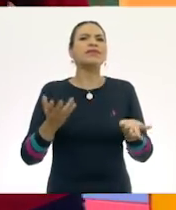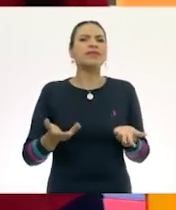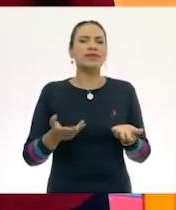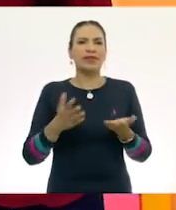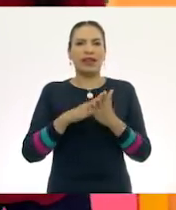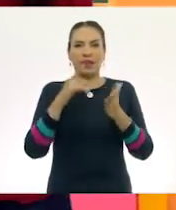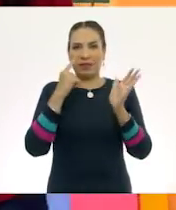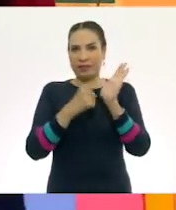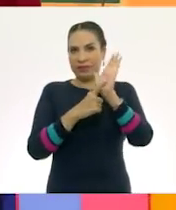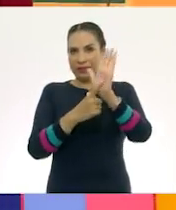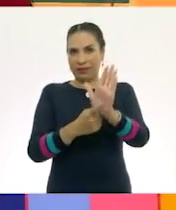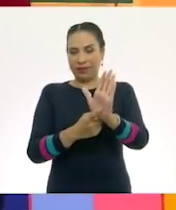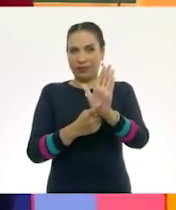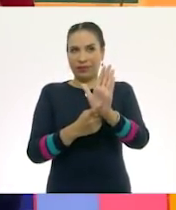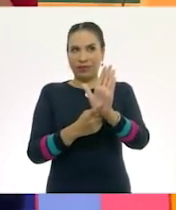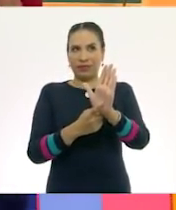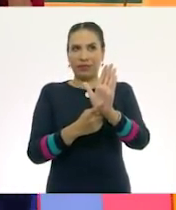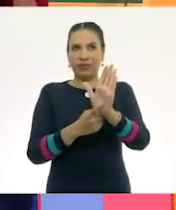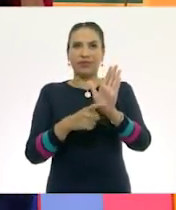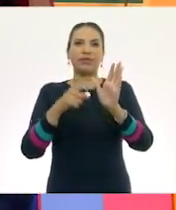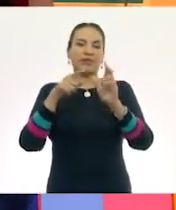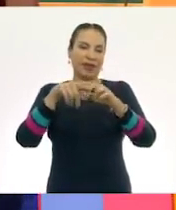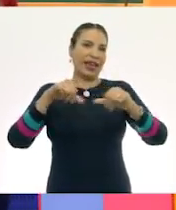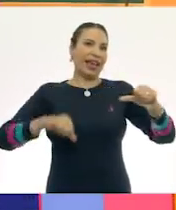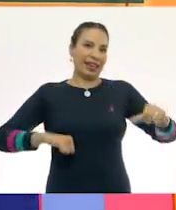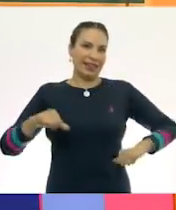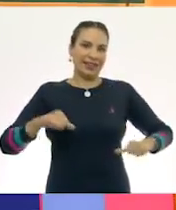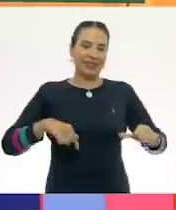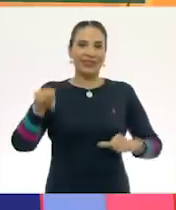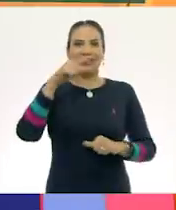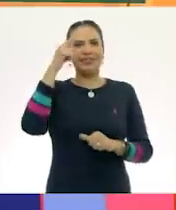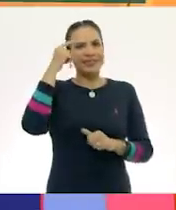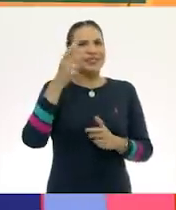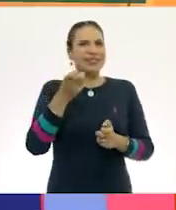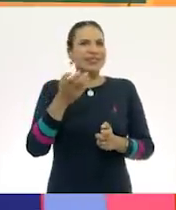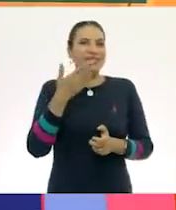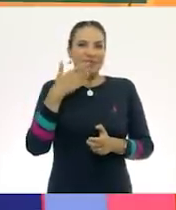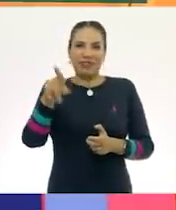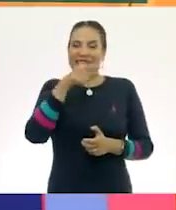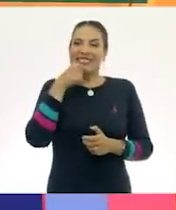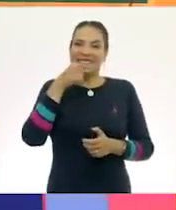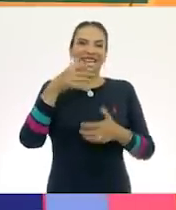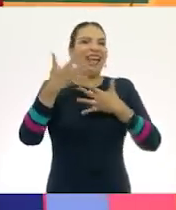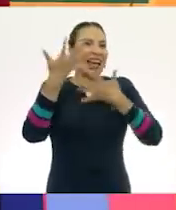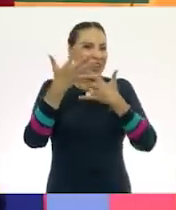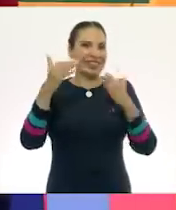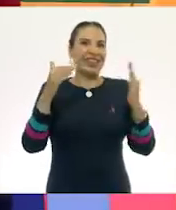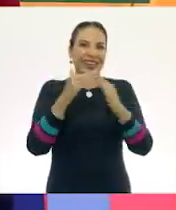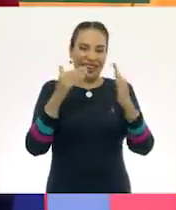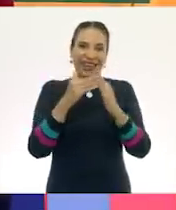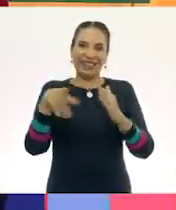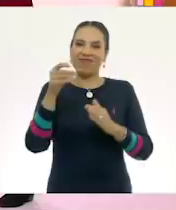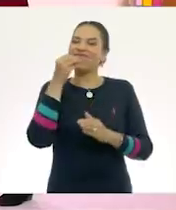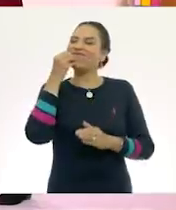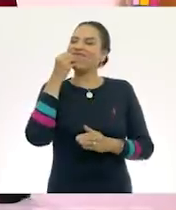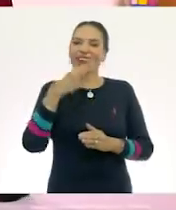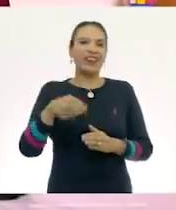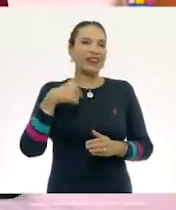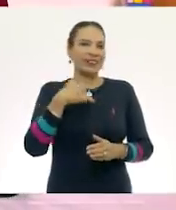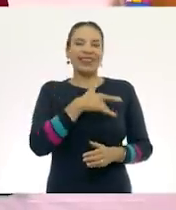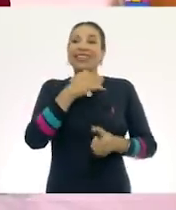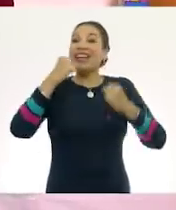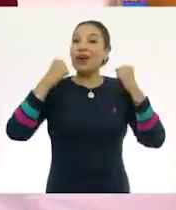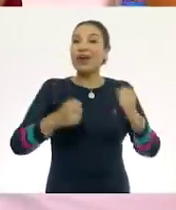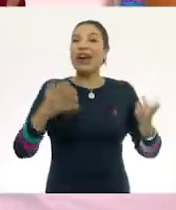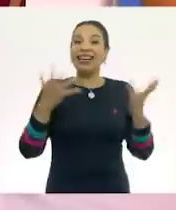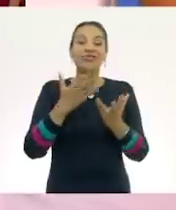se muestran en nuestra actividad. ¿Les parece? ¿Qué te pareció el reto para nuestros niños y niñas en casa? Padrísimo, estoy segura que lo van a